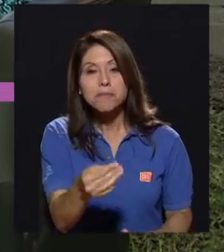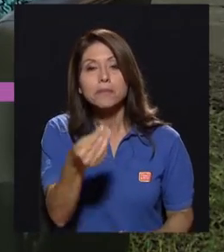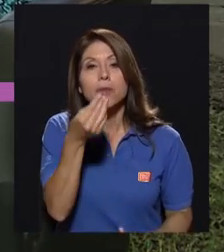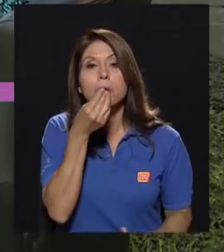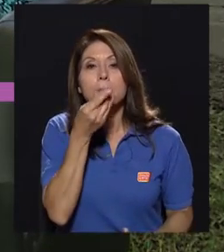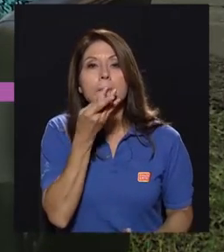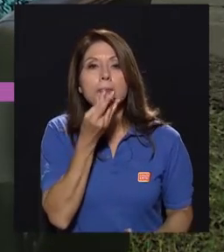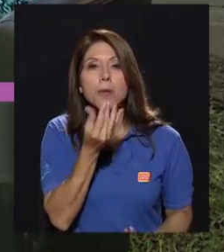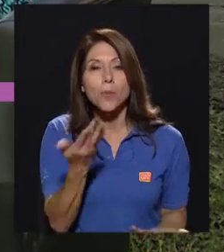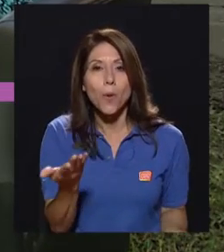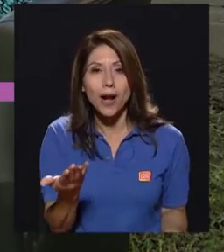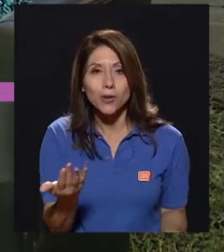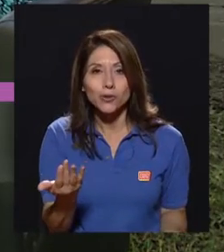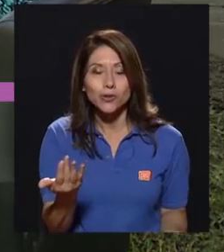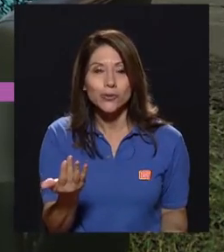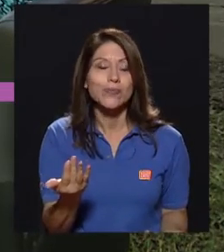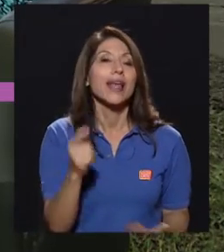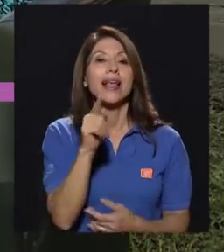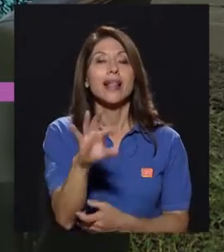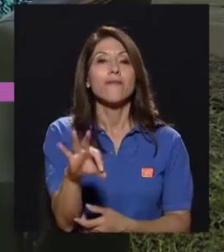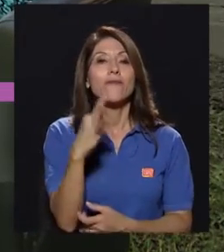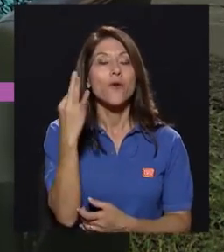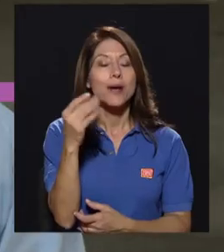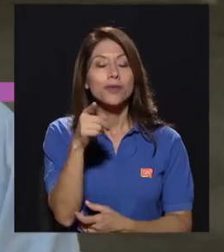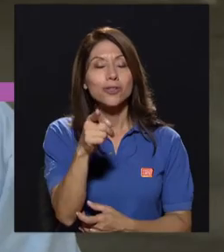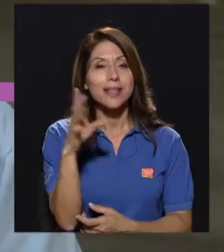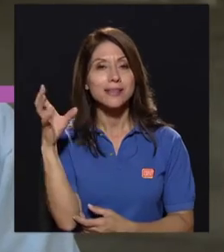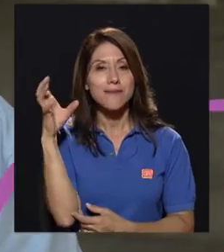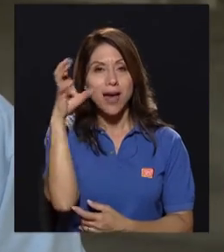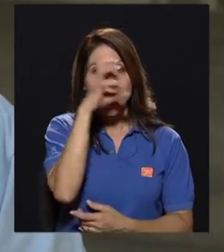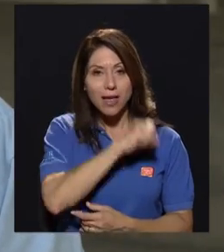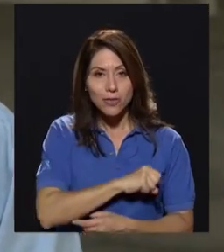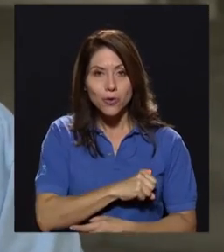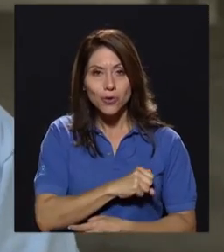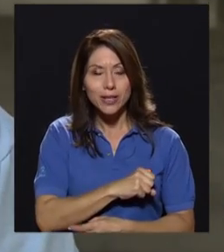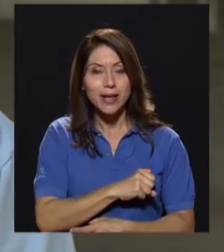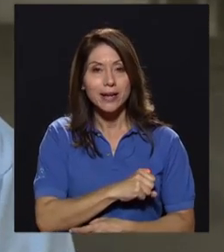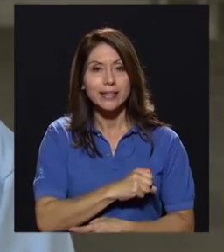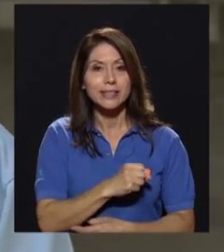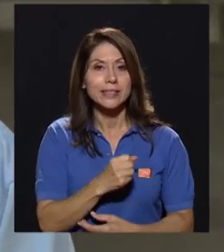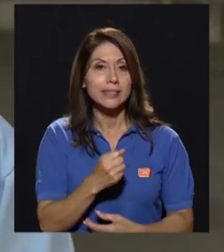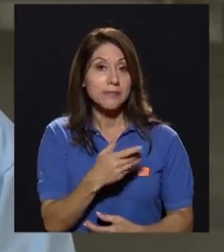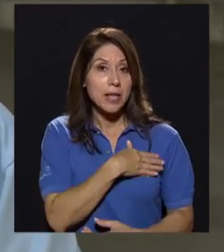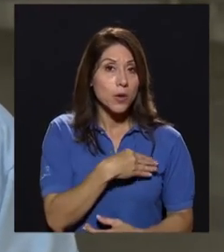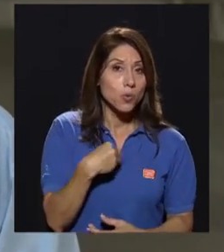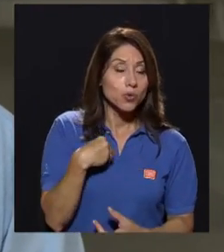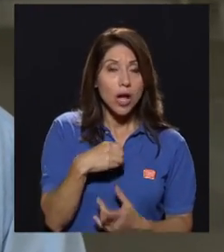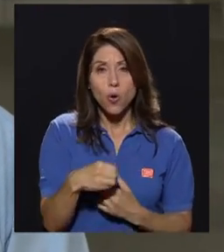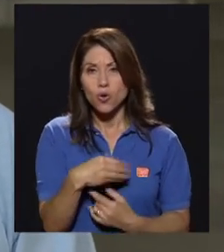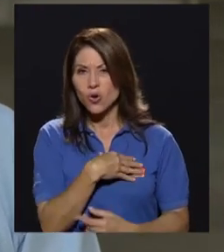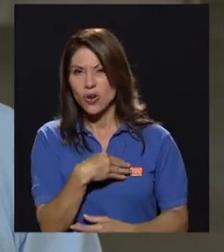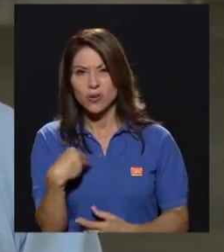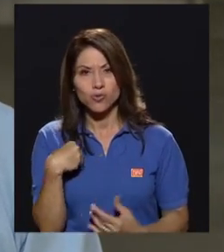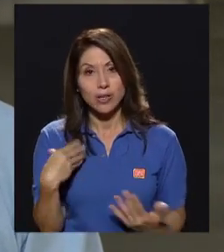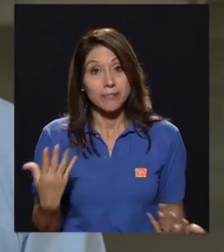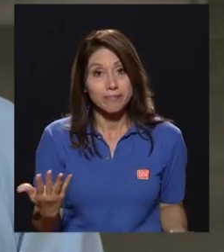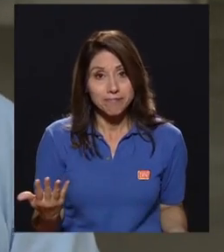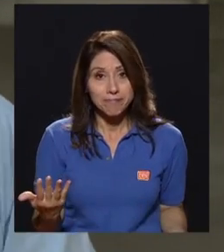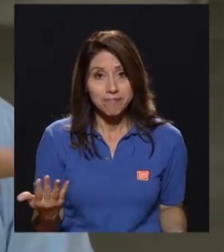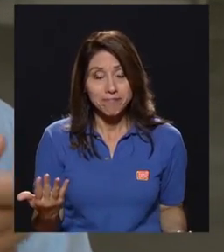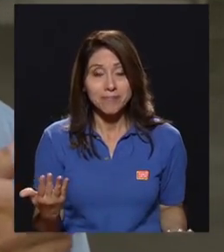Esa la manera en cómo usted va a anotar si le gustan o no le gustan,